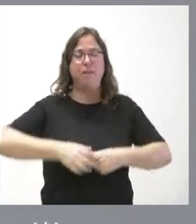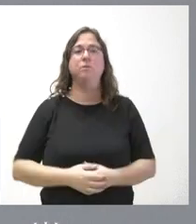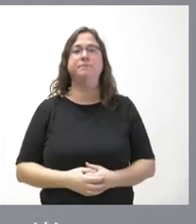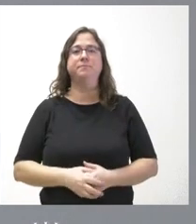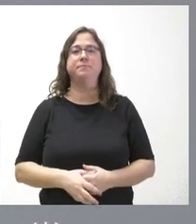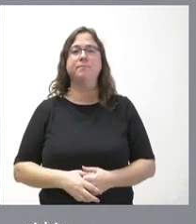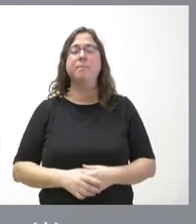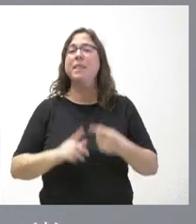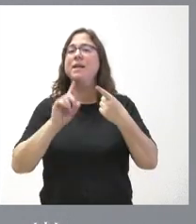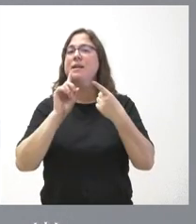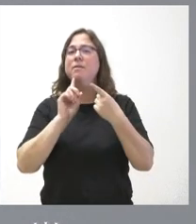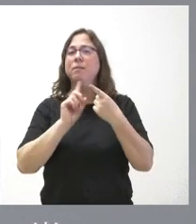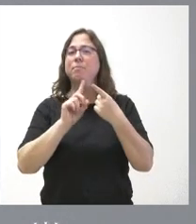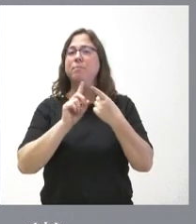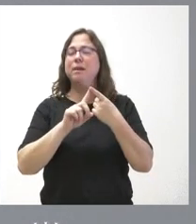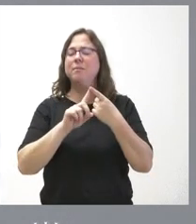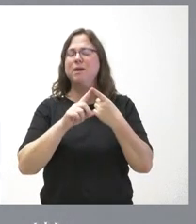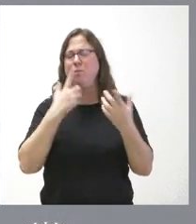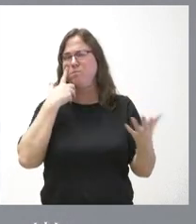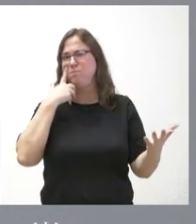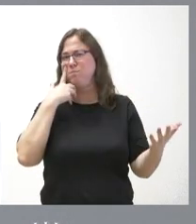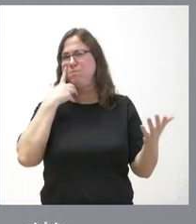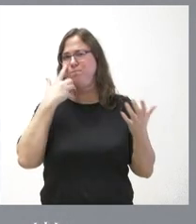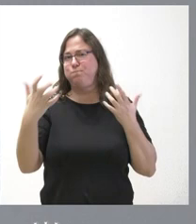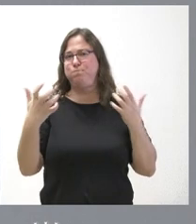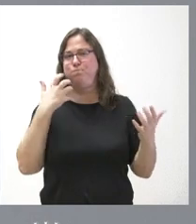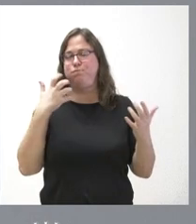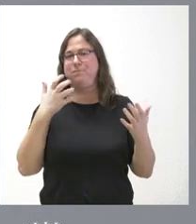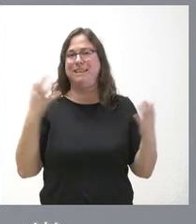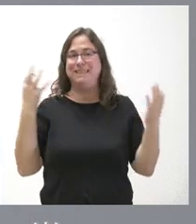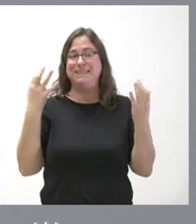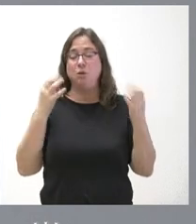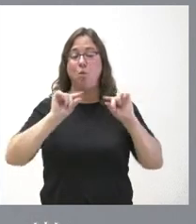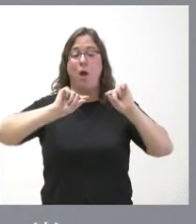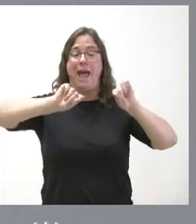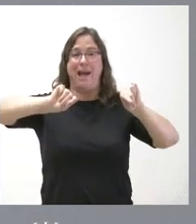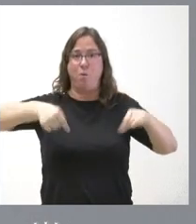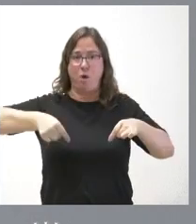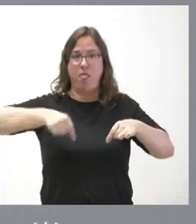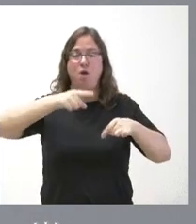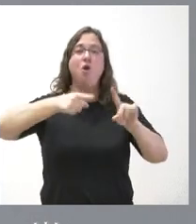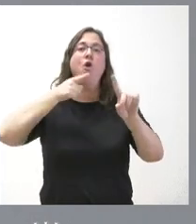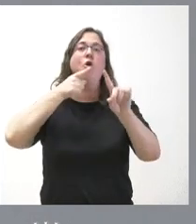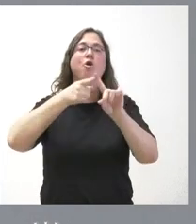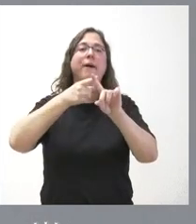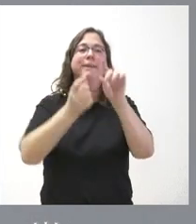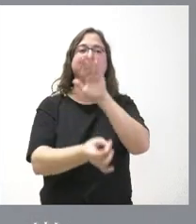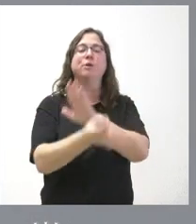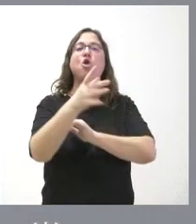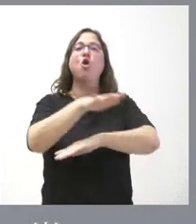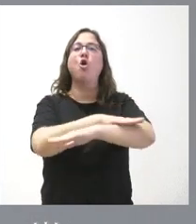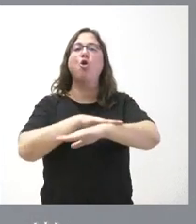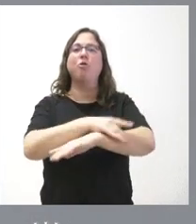En primer lugar, llama poderosamente la atención que un acuerdo que tiene como objetivo constituir un gobierno en España